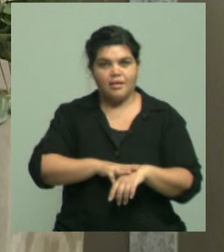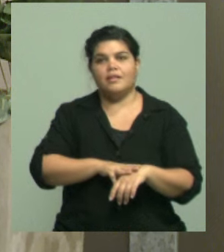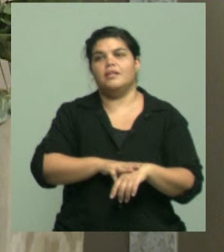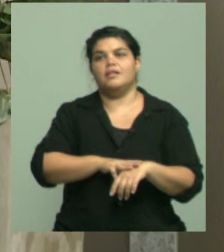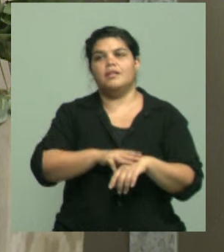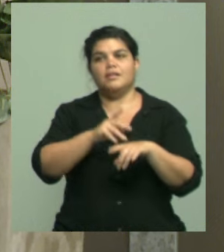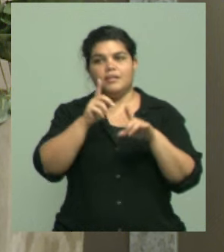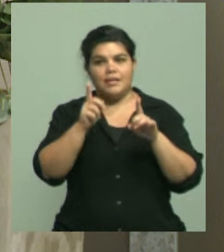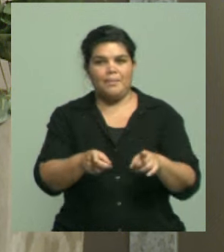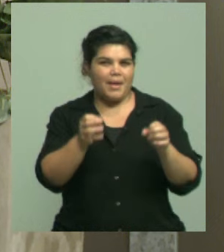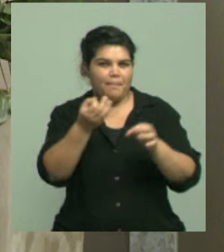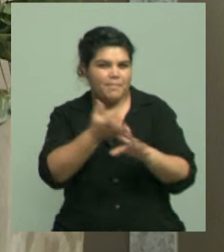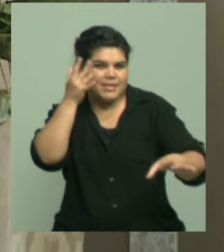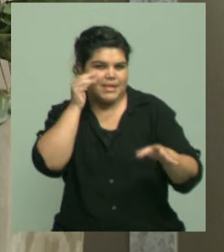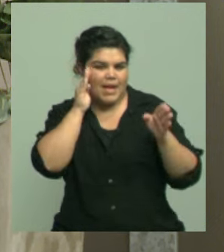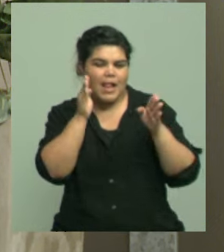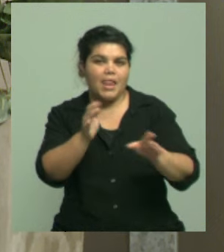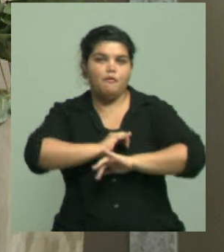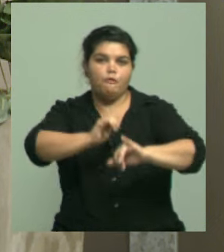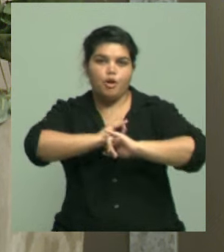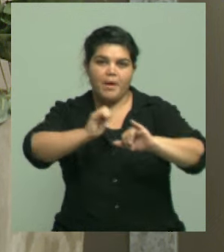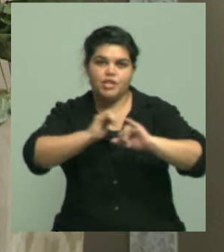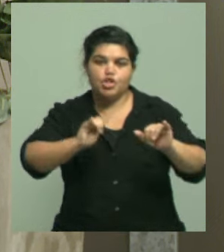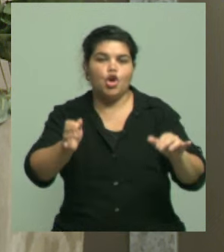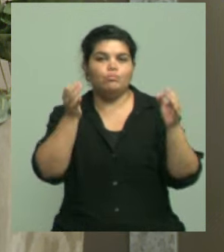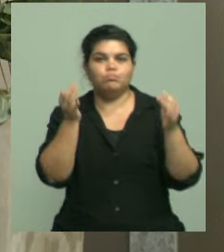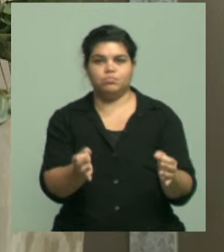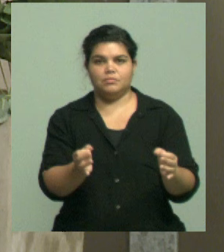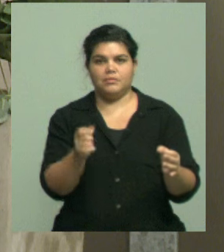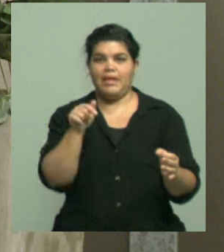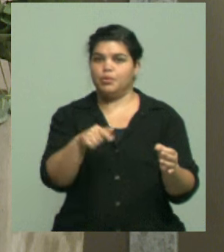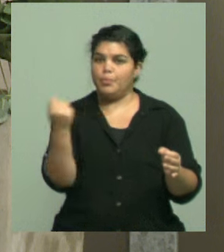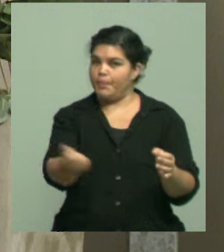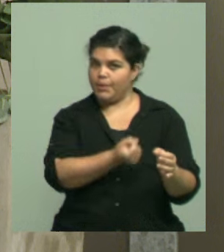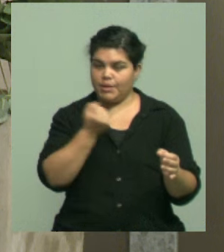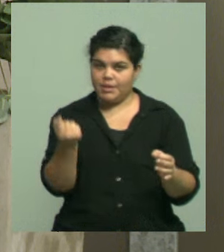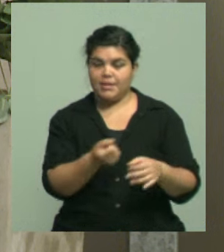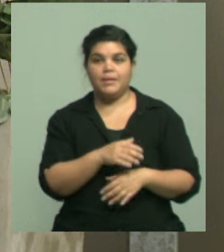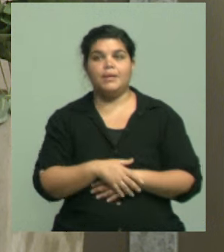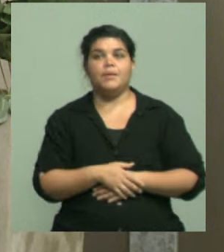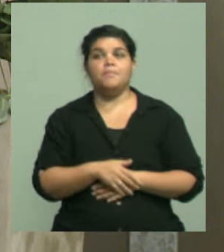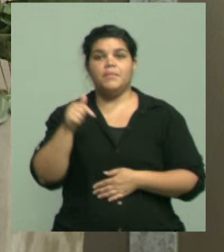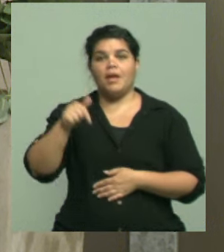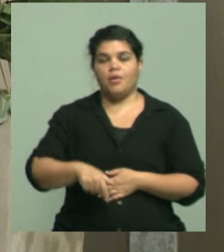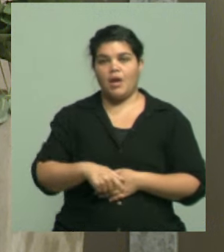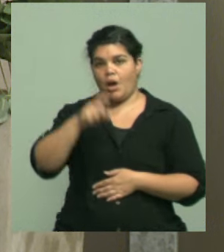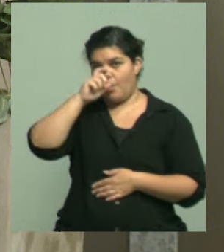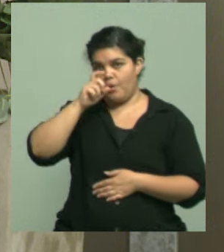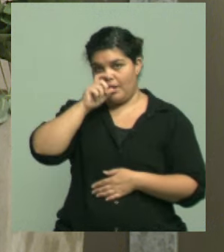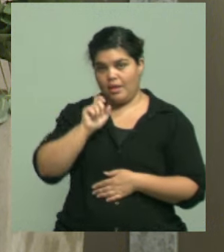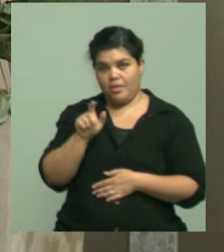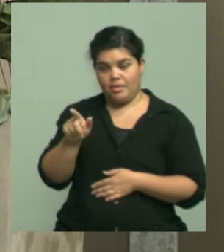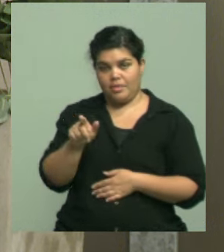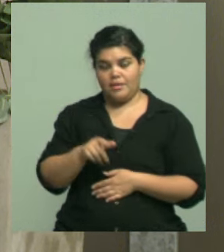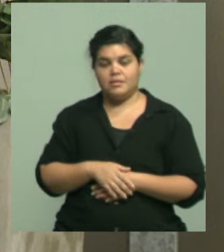contándonos un poco, haciendo el repaso de esto que es importante. Hoy hay que decir que Corrientes se sumó a